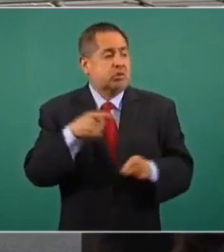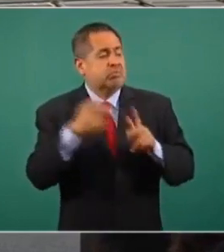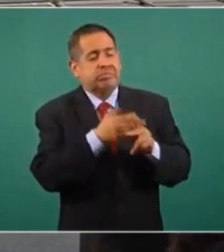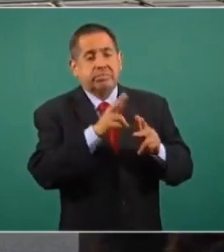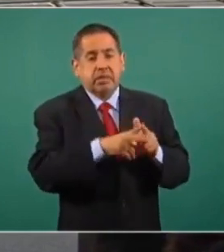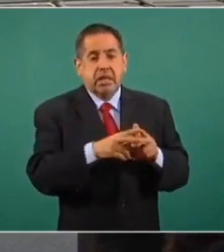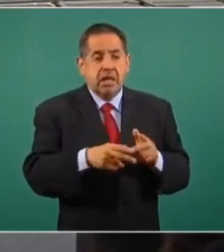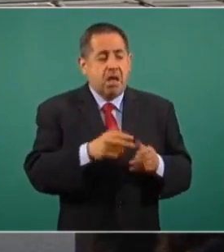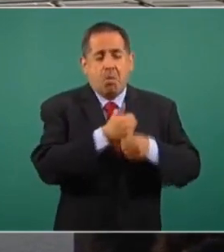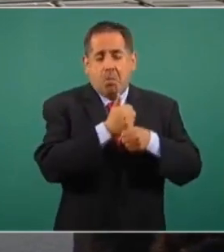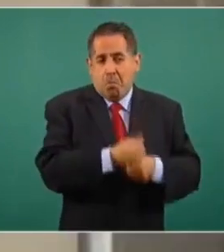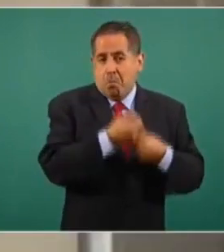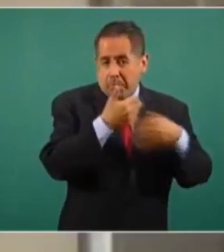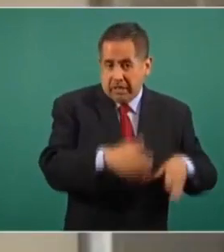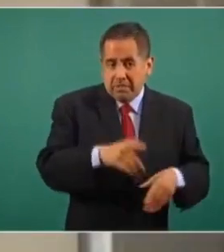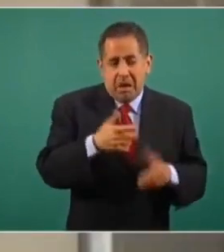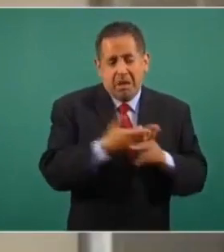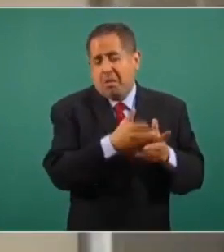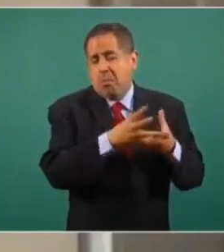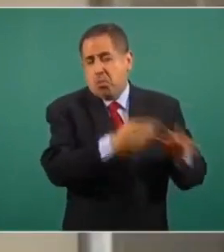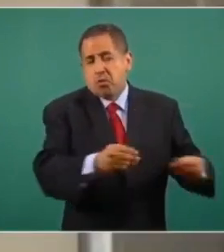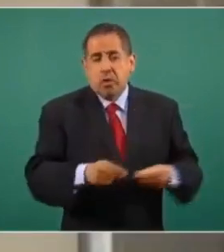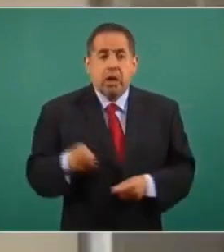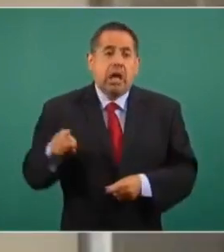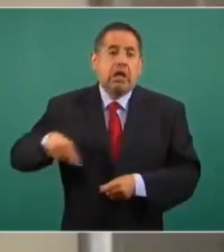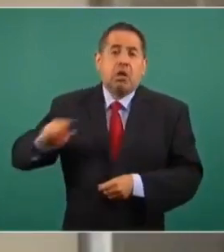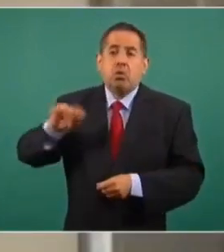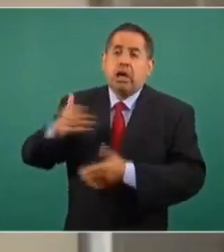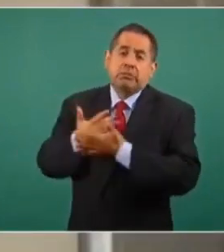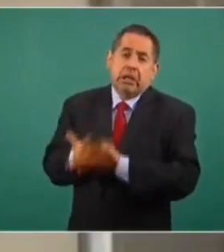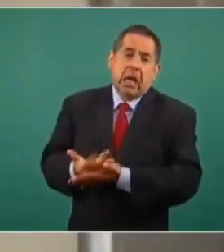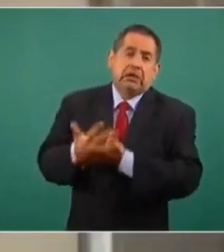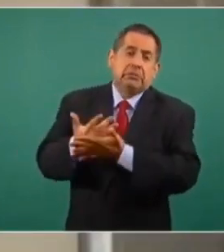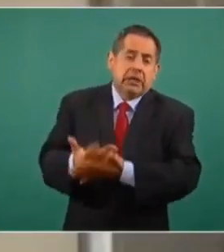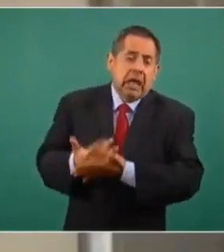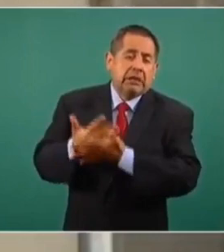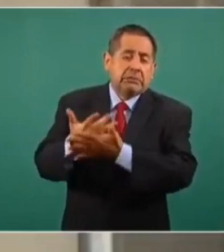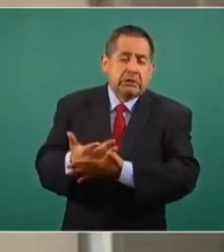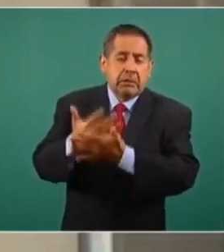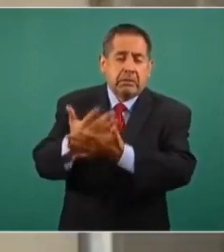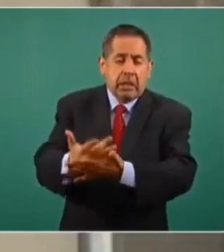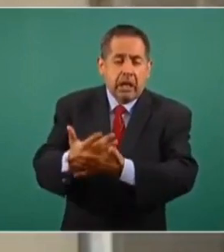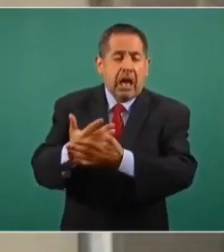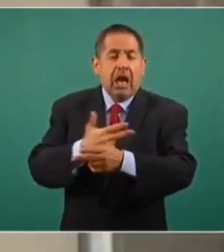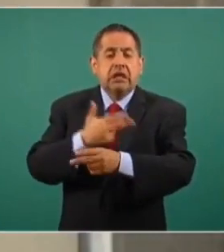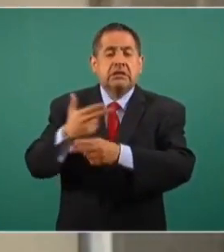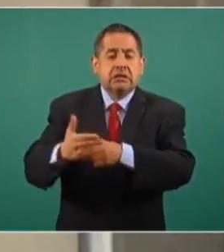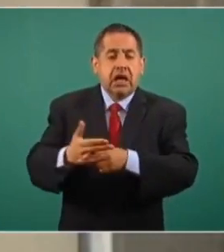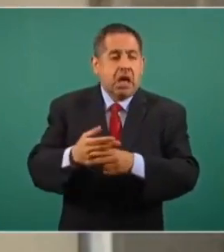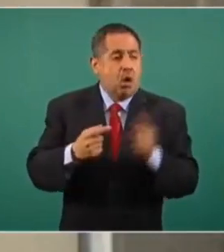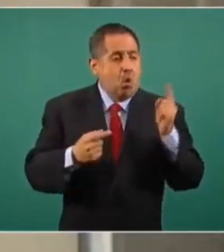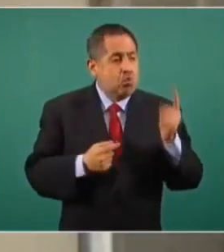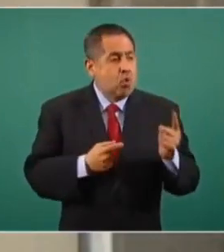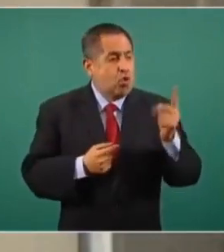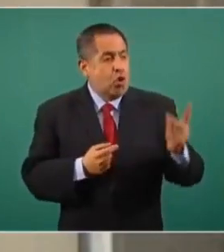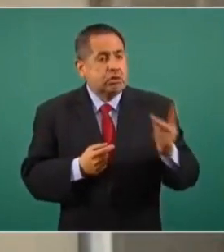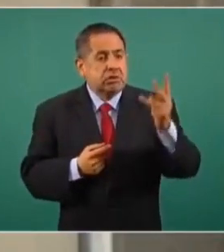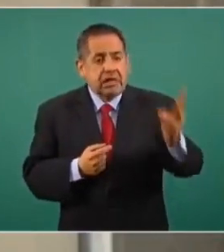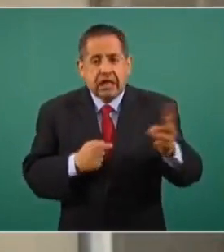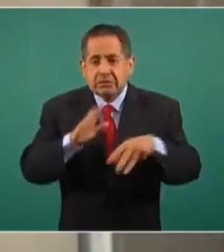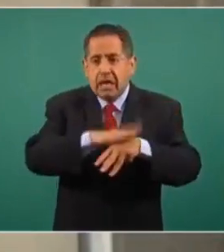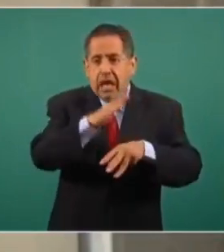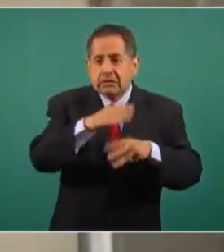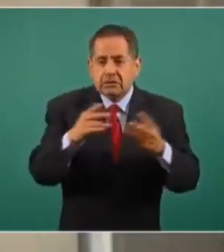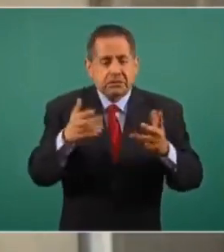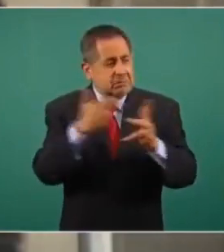fue su primera víctima, las autoridades esperaron y esperaron y esperaron hasta que hubo tres feminicidios más